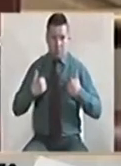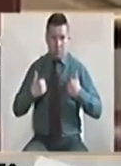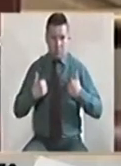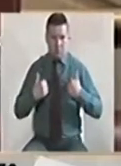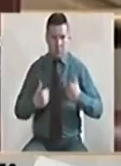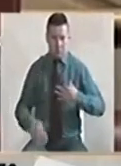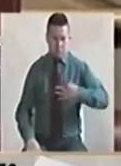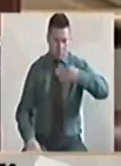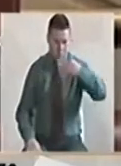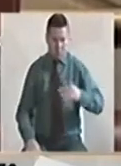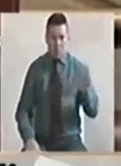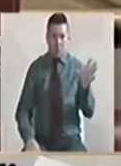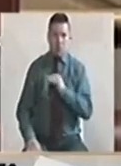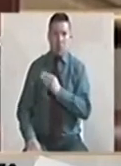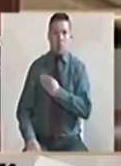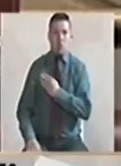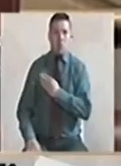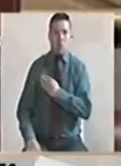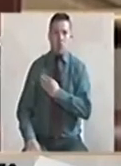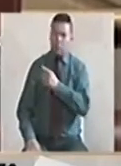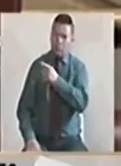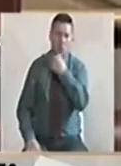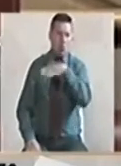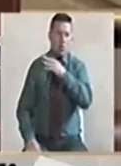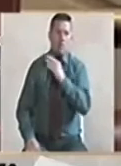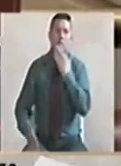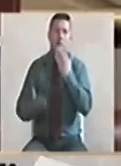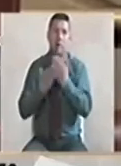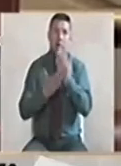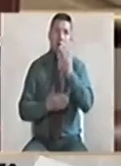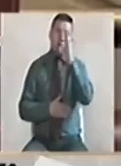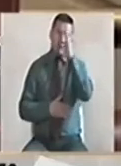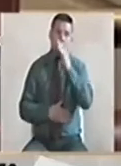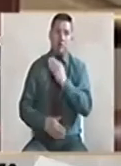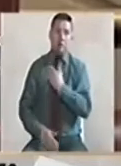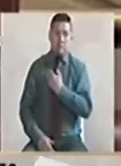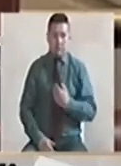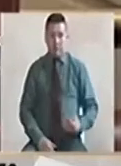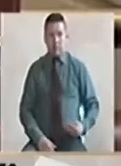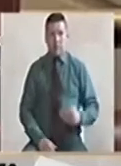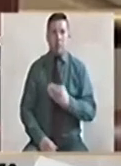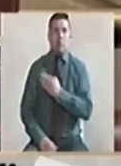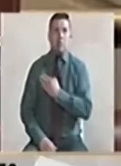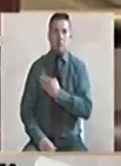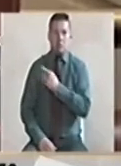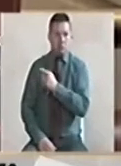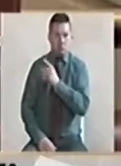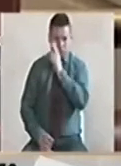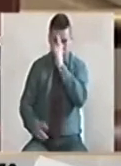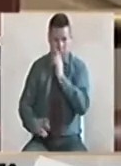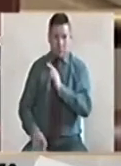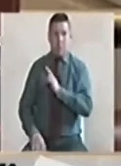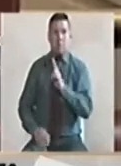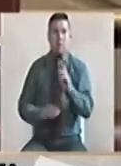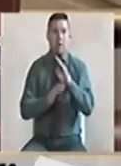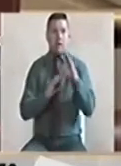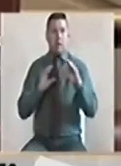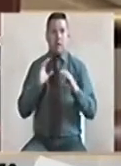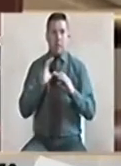decente de todos los uribeistas es Uribe. Le doy gracias a Dios, al presidente Uribe, a todos los vallecaucanos,